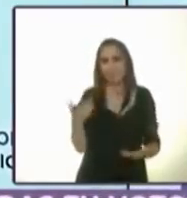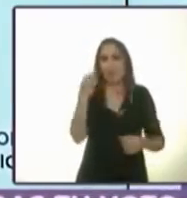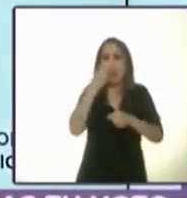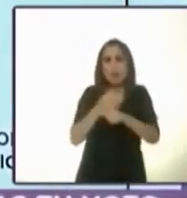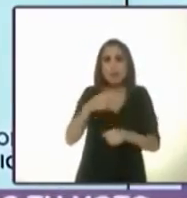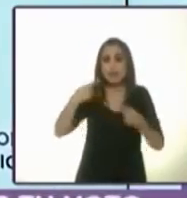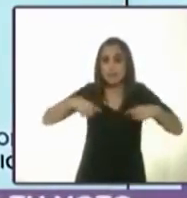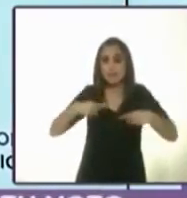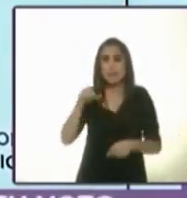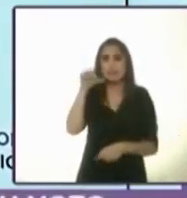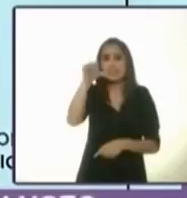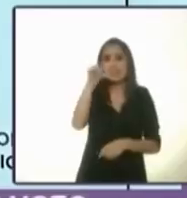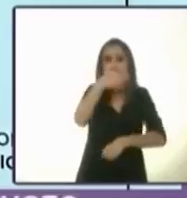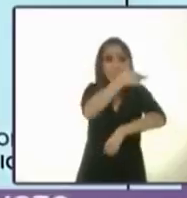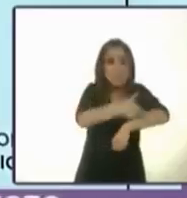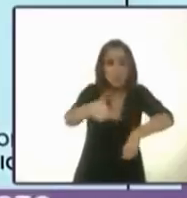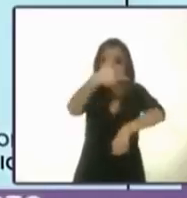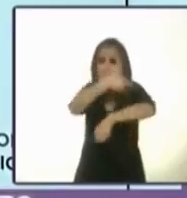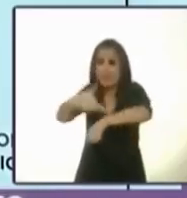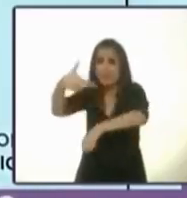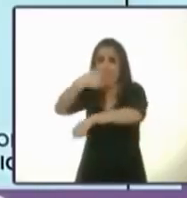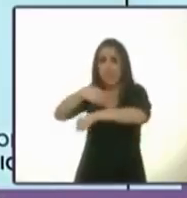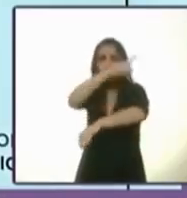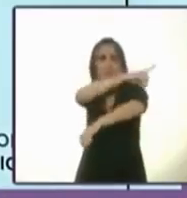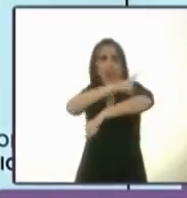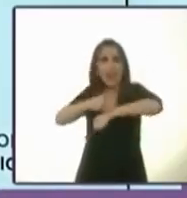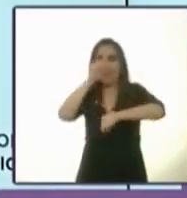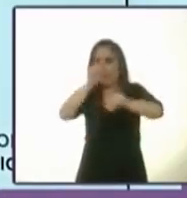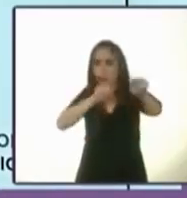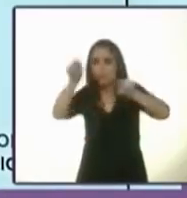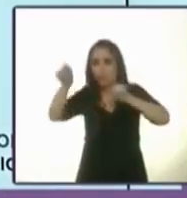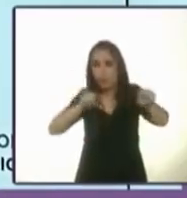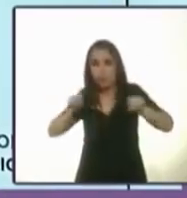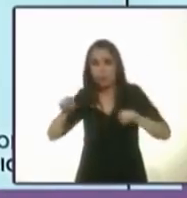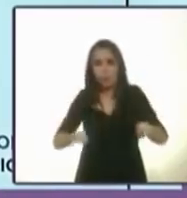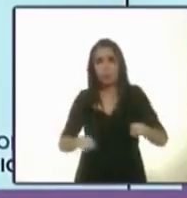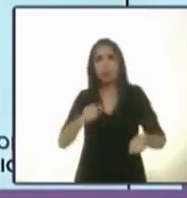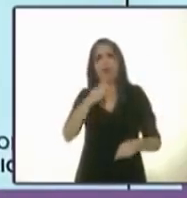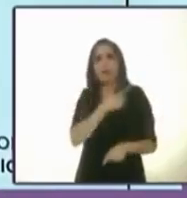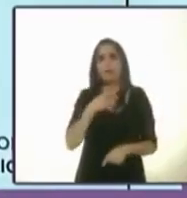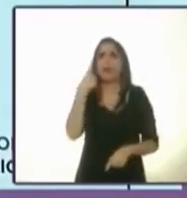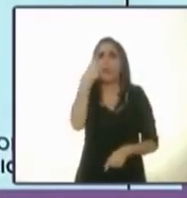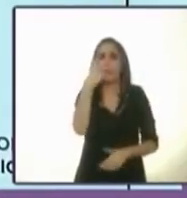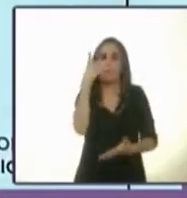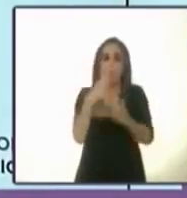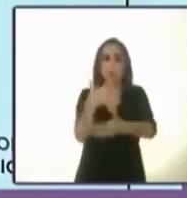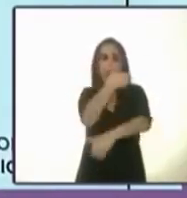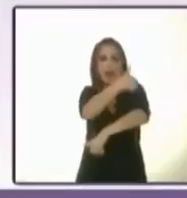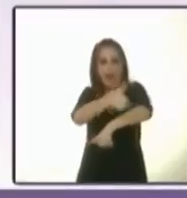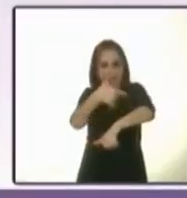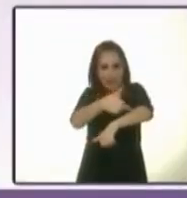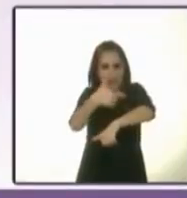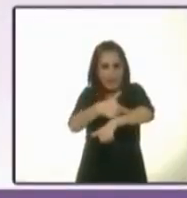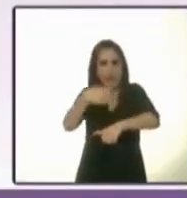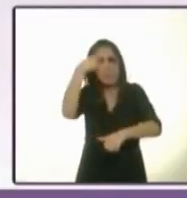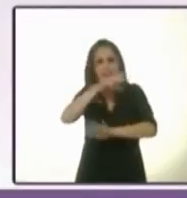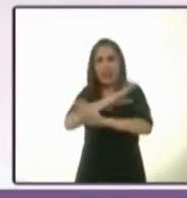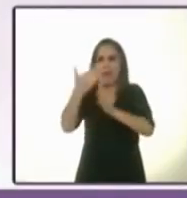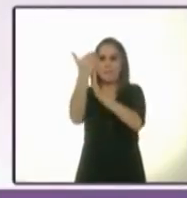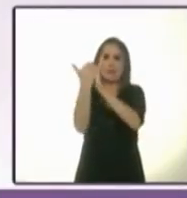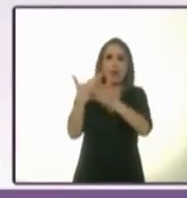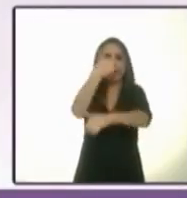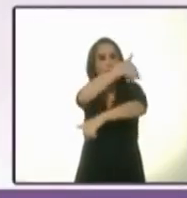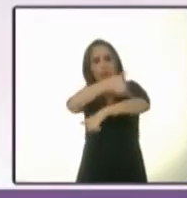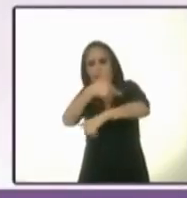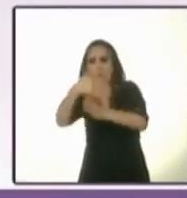16 trámites distintos por delegación. Un solo catálogo de trámites para bajar la burocracia